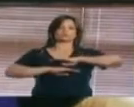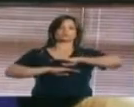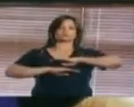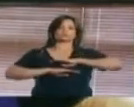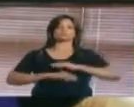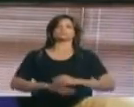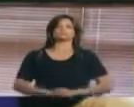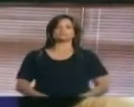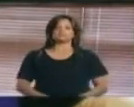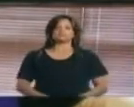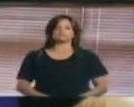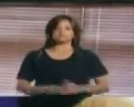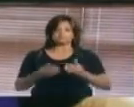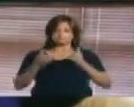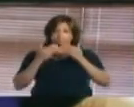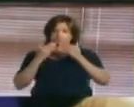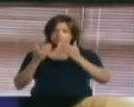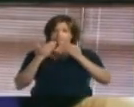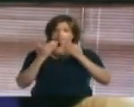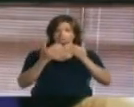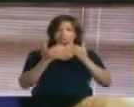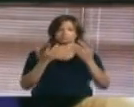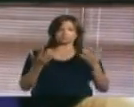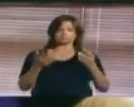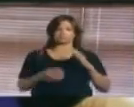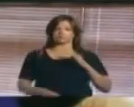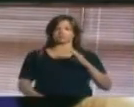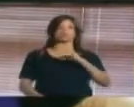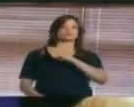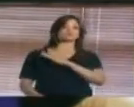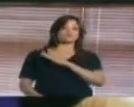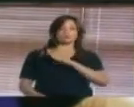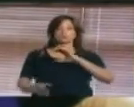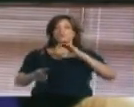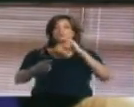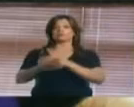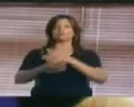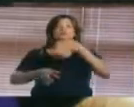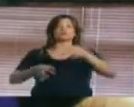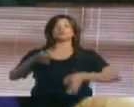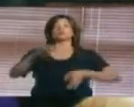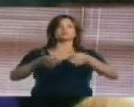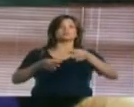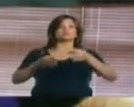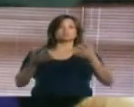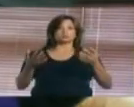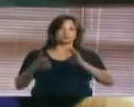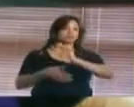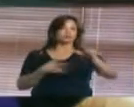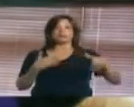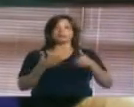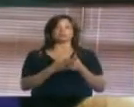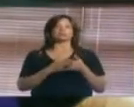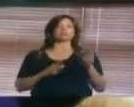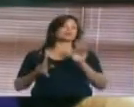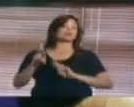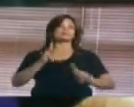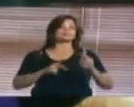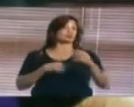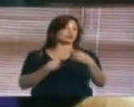Agradezco al Consejo del Poder Judicial y a todo el personal